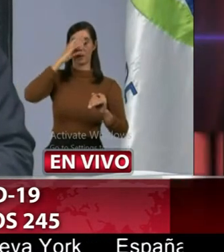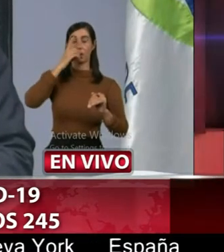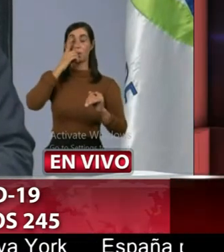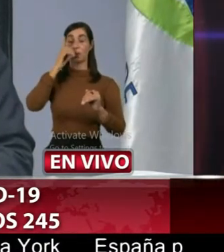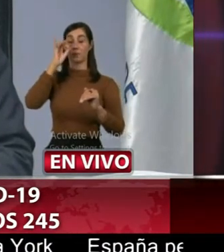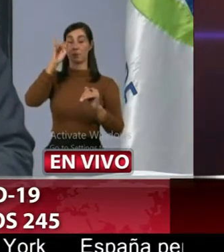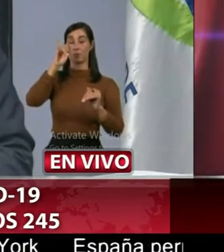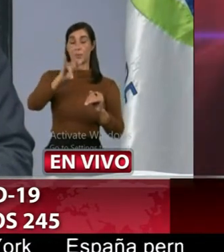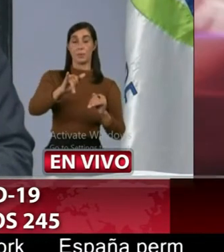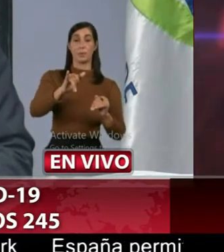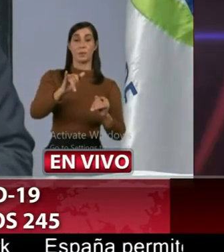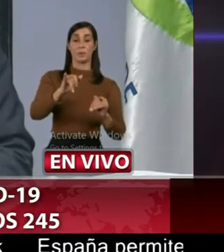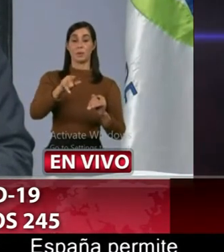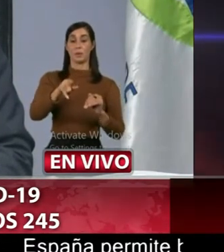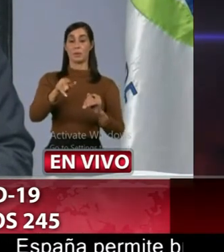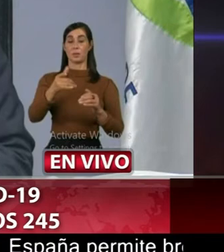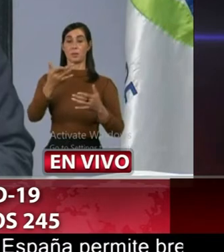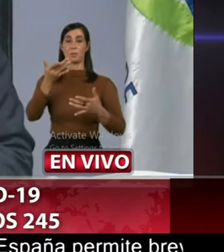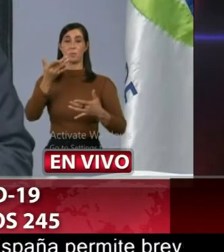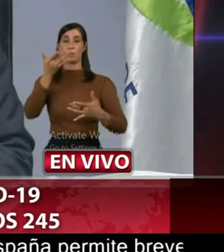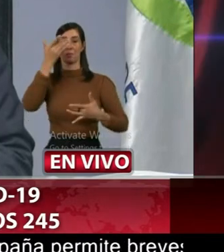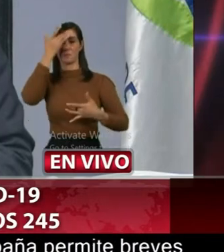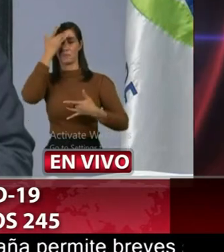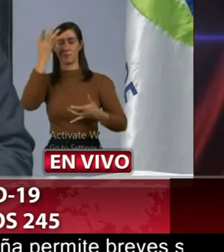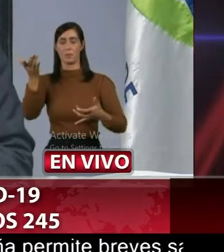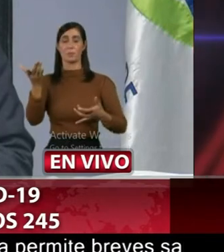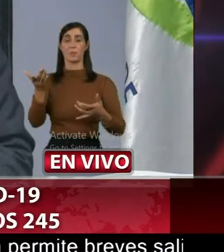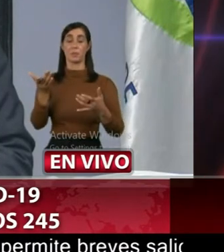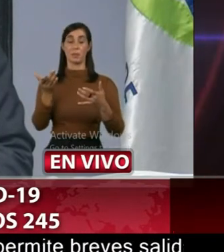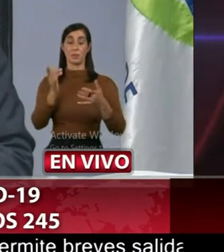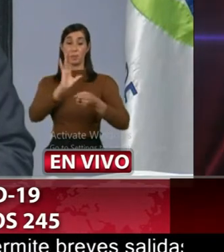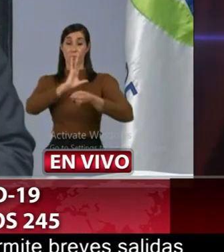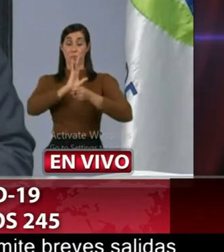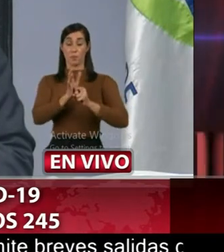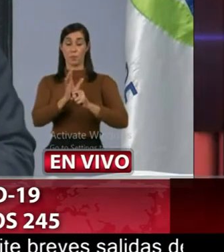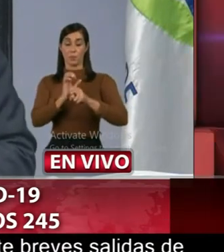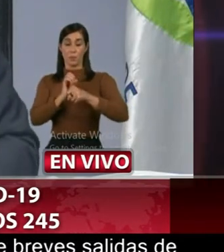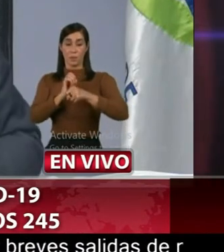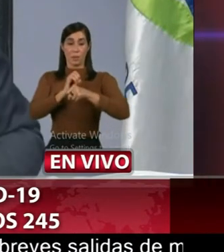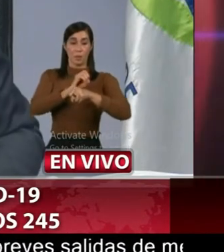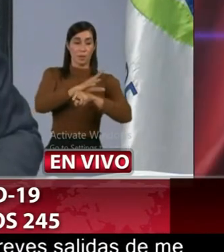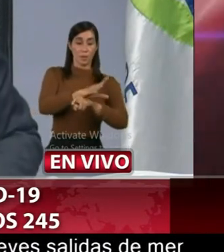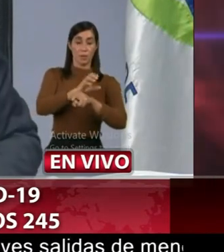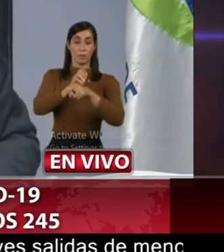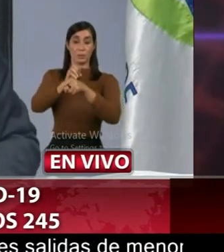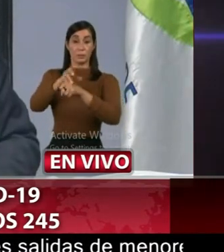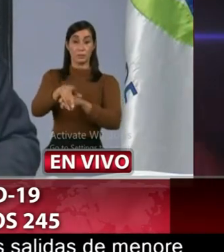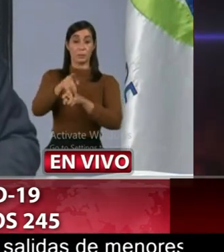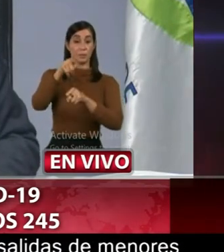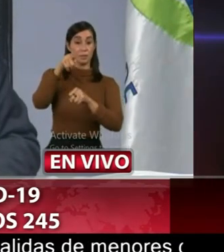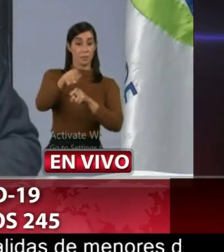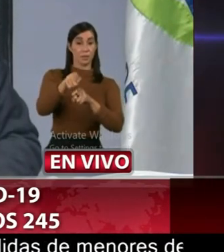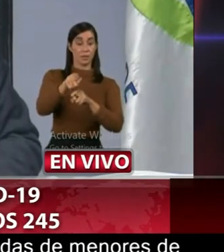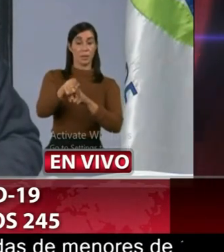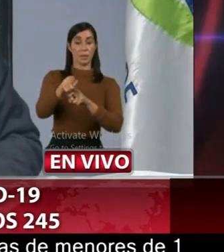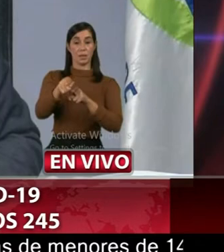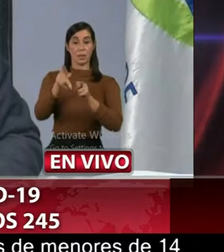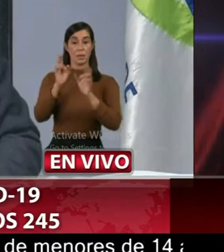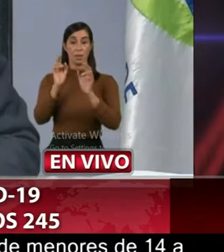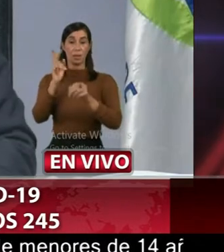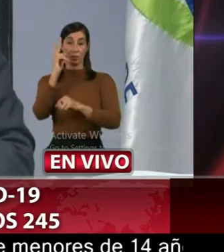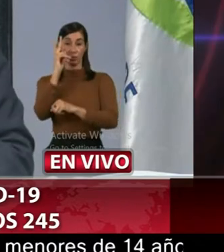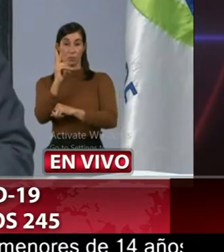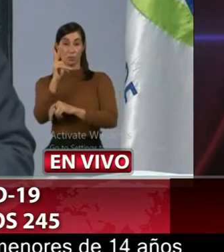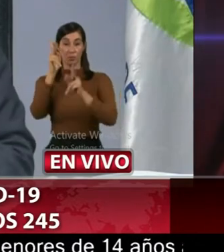con infecciones y están transmitiendo ya tenemos dos focos bien